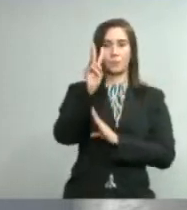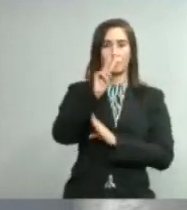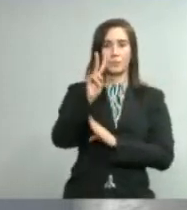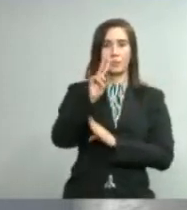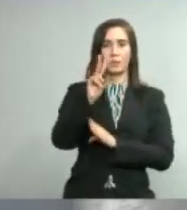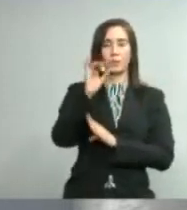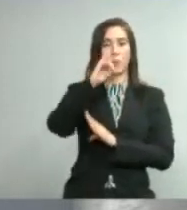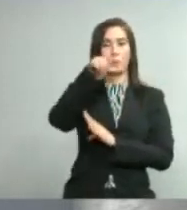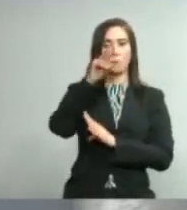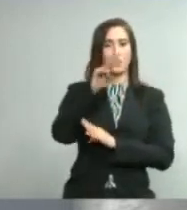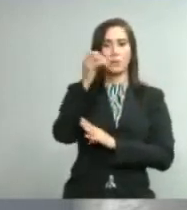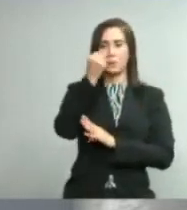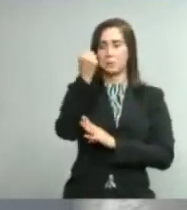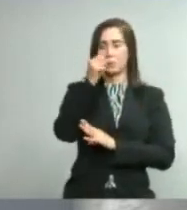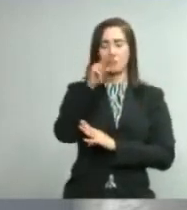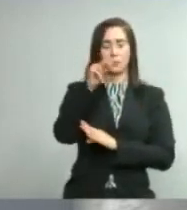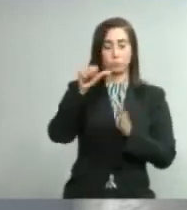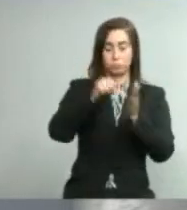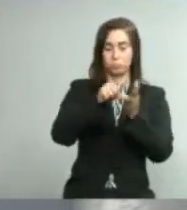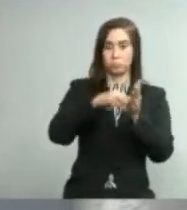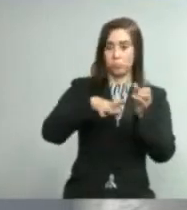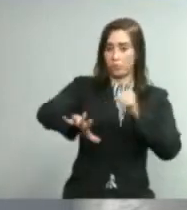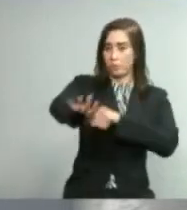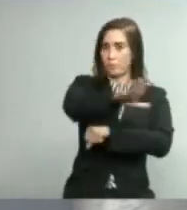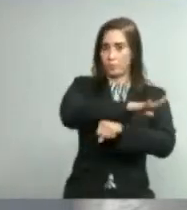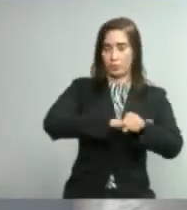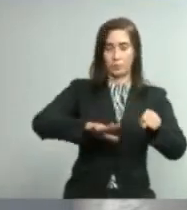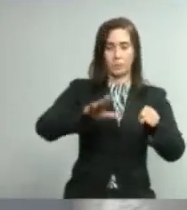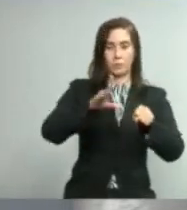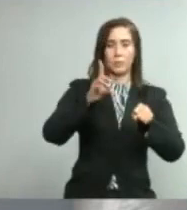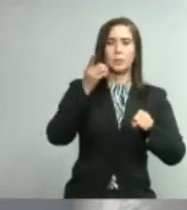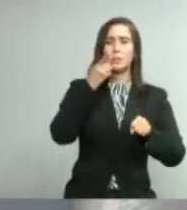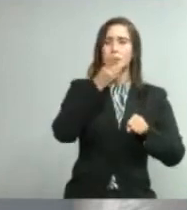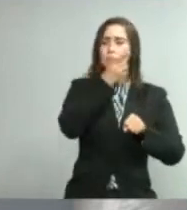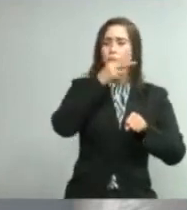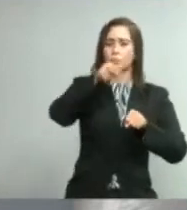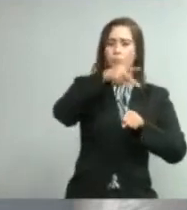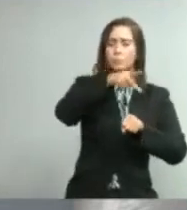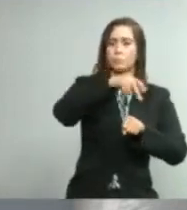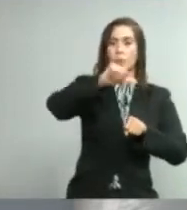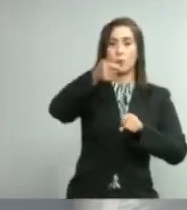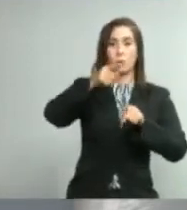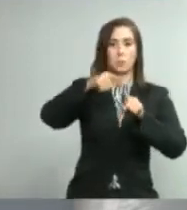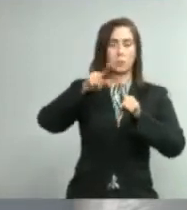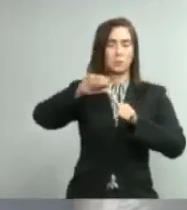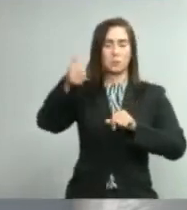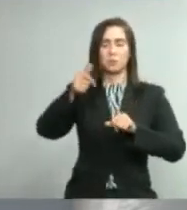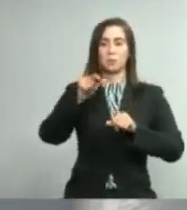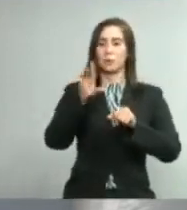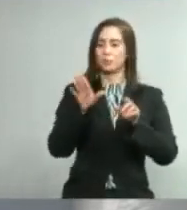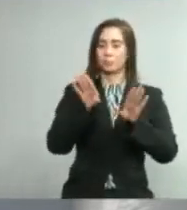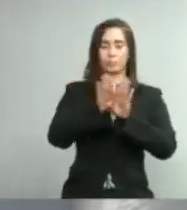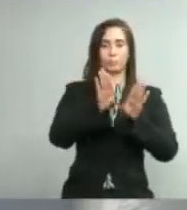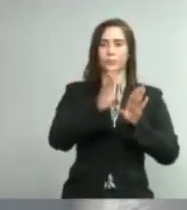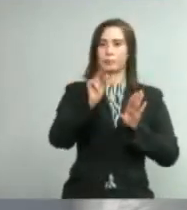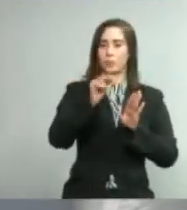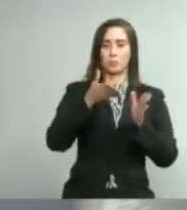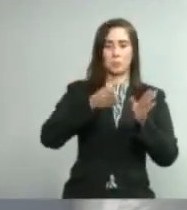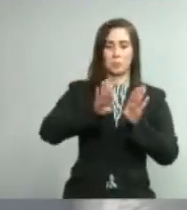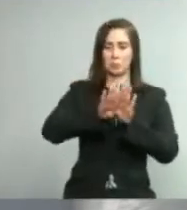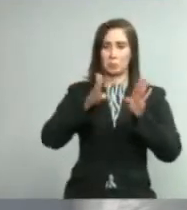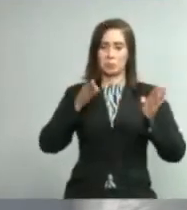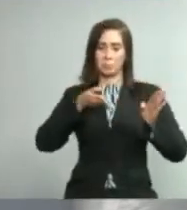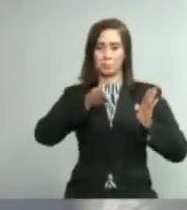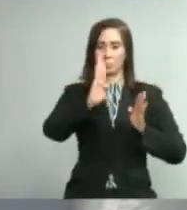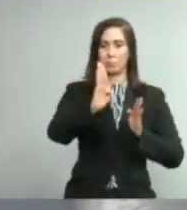en ni el Gran Santo Domingo ni ninguna de las provincias como bien hemos dicho lo que nos vamos a